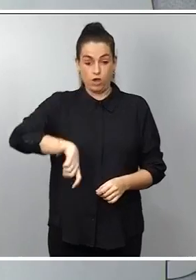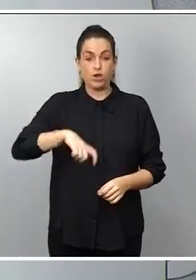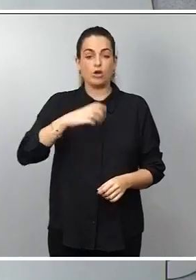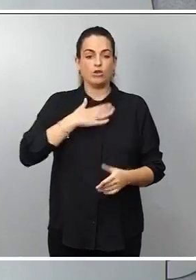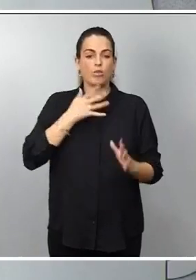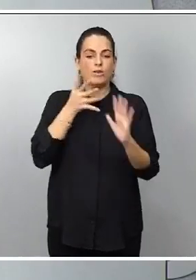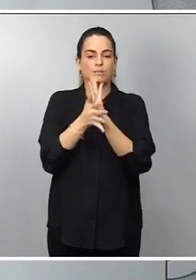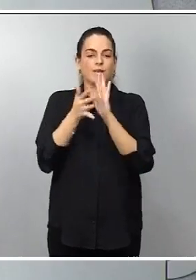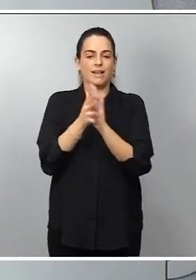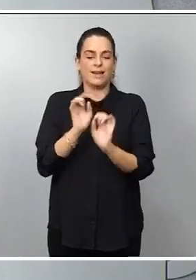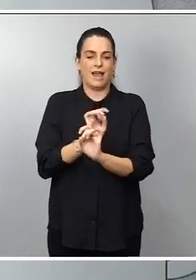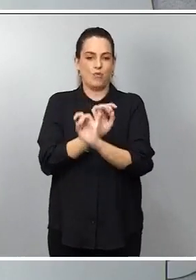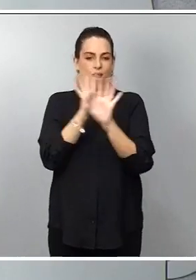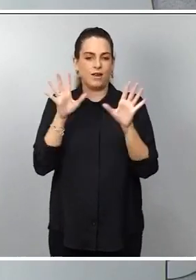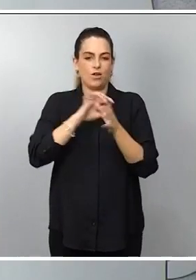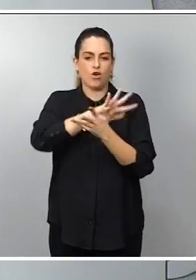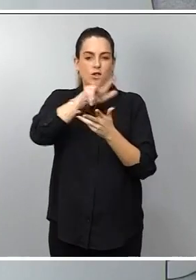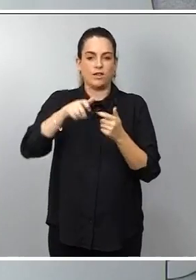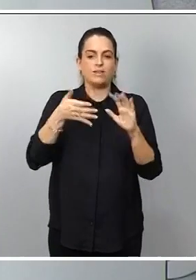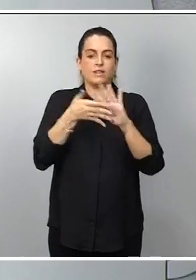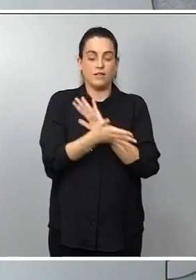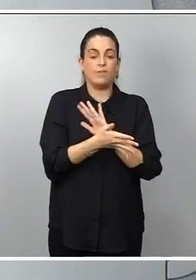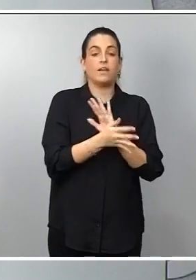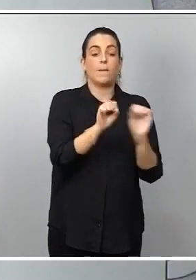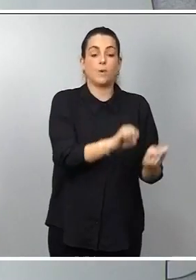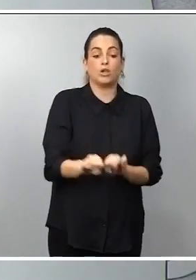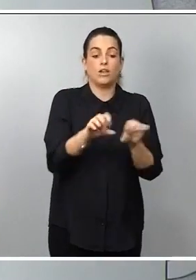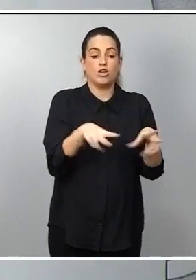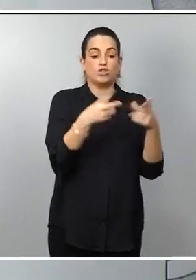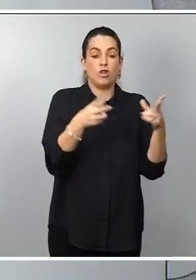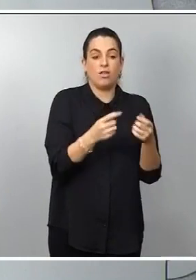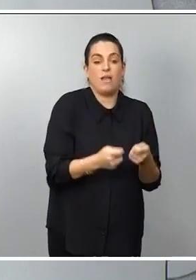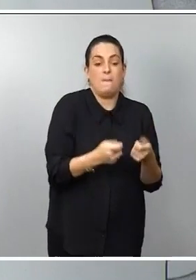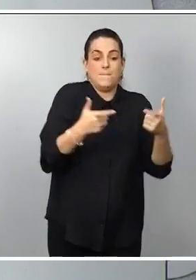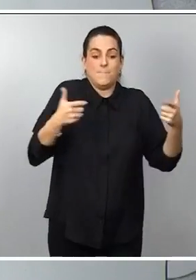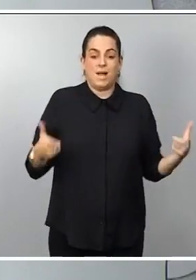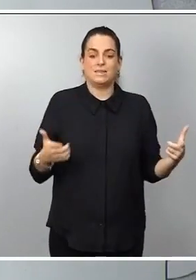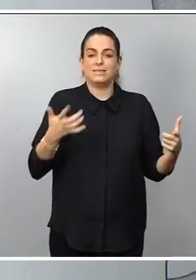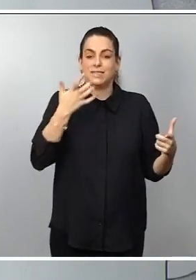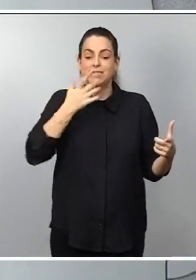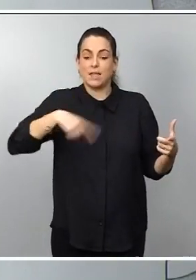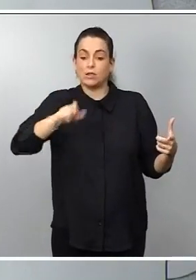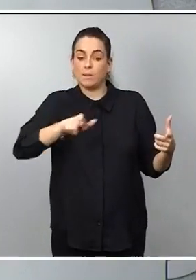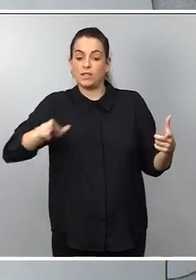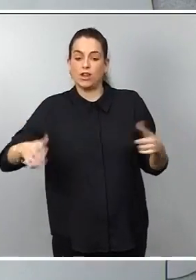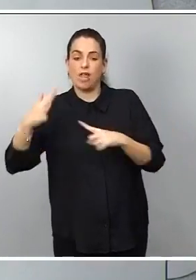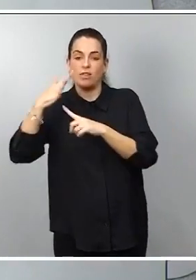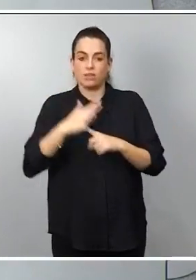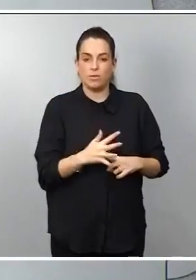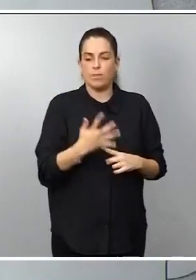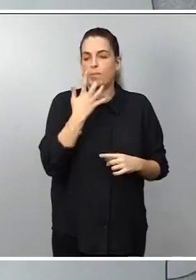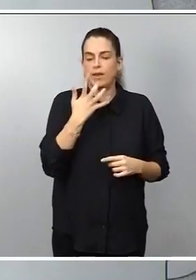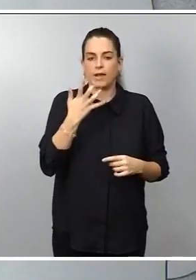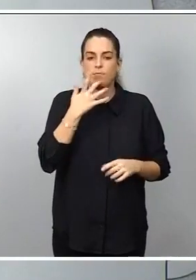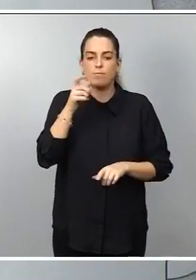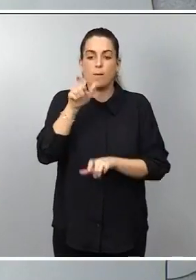que era extender la protección social a las que habían sido injustamente discriminadas, que eran las trabajadoras del hogar. Pues bien, hoy